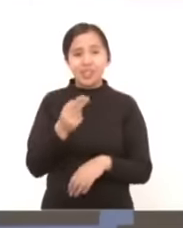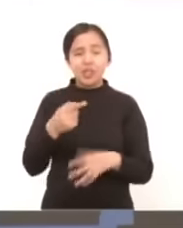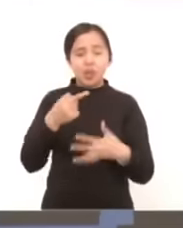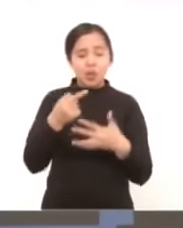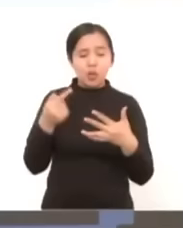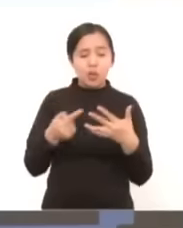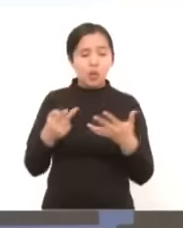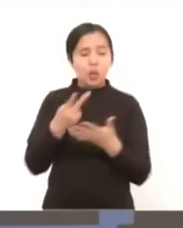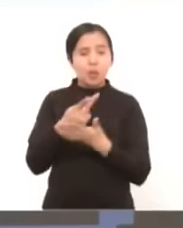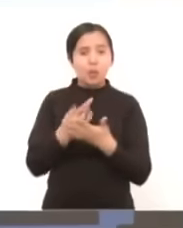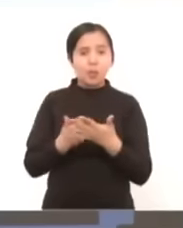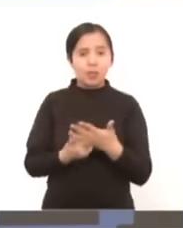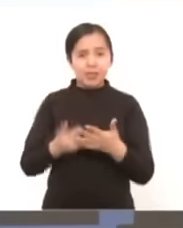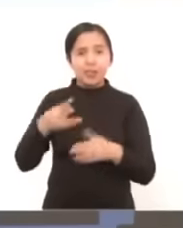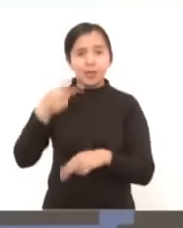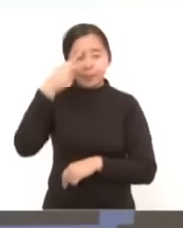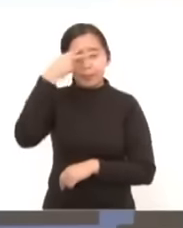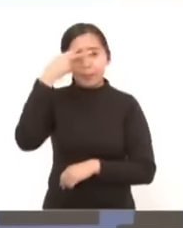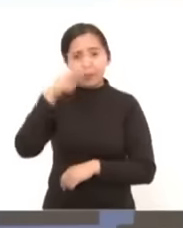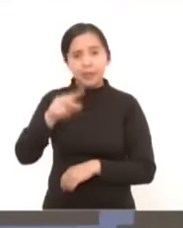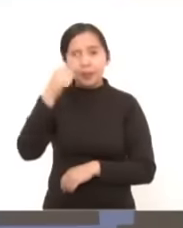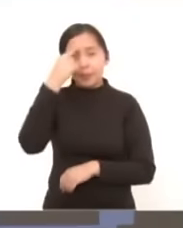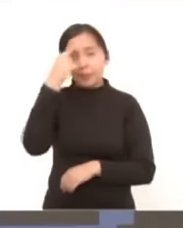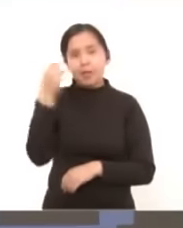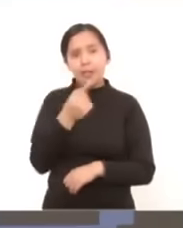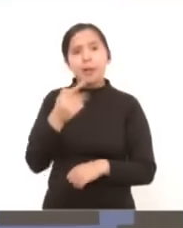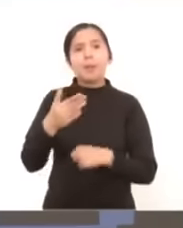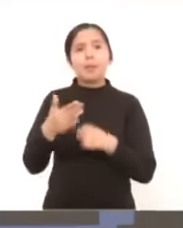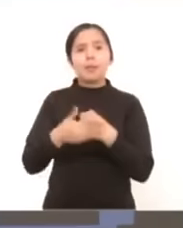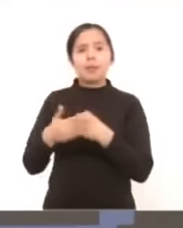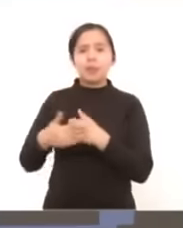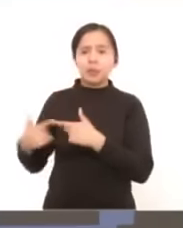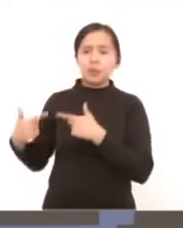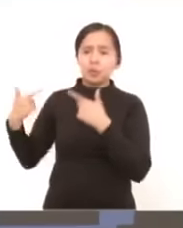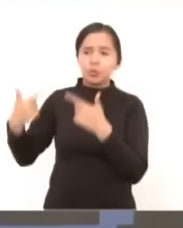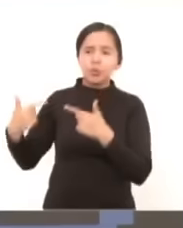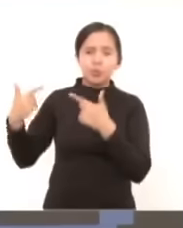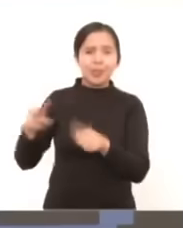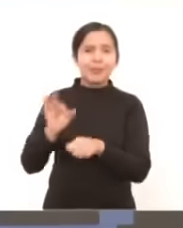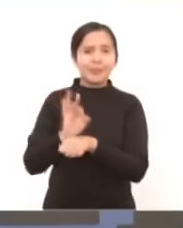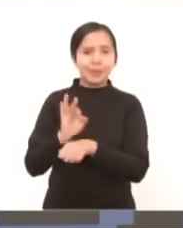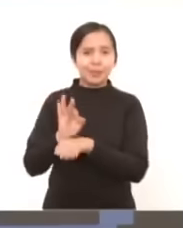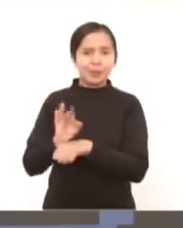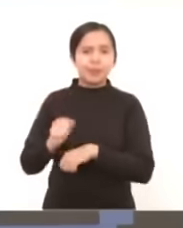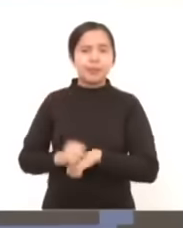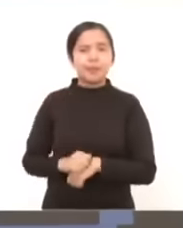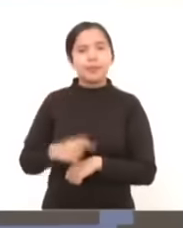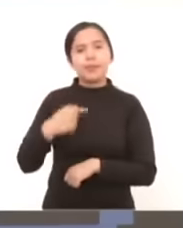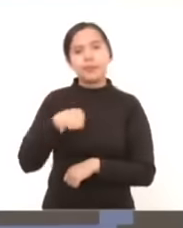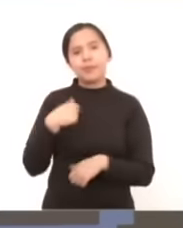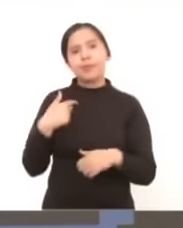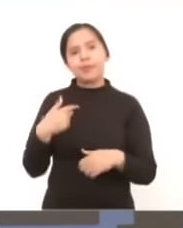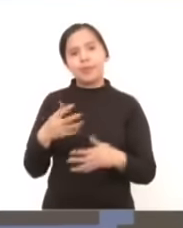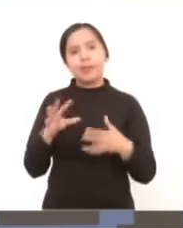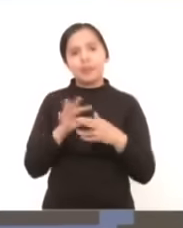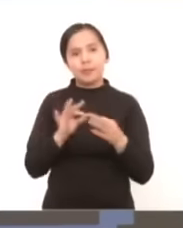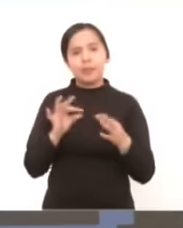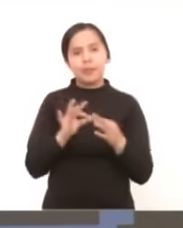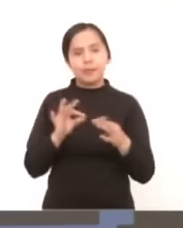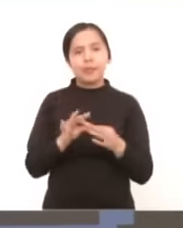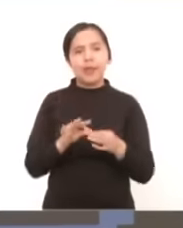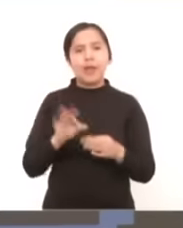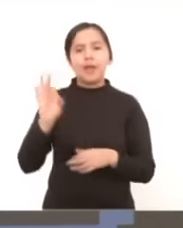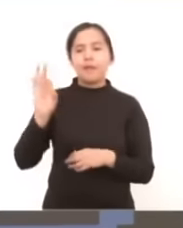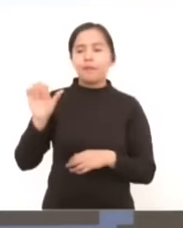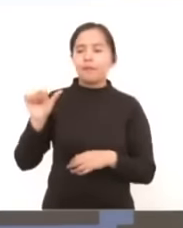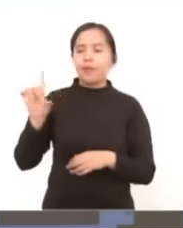proyecto de México para las siguientes generaciones y aquí quiero subrayar esto que dijo